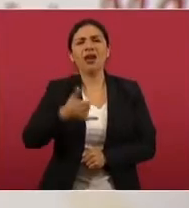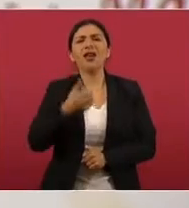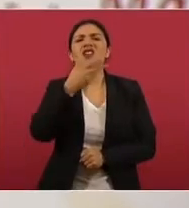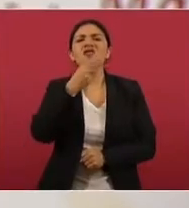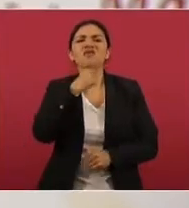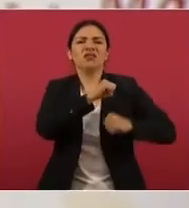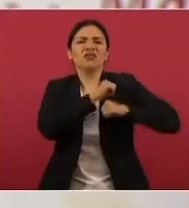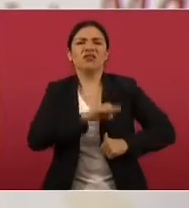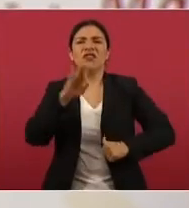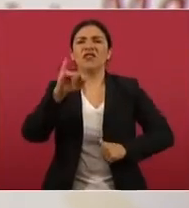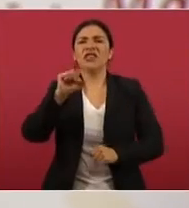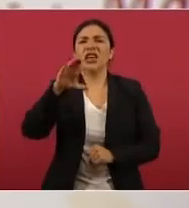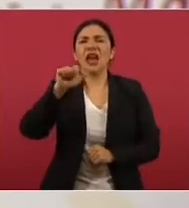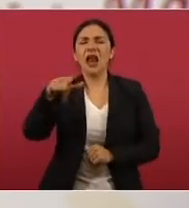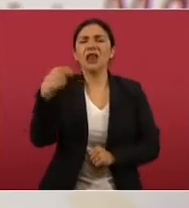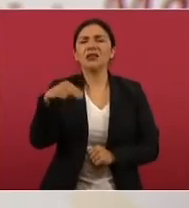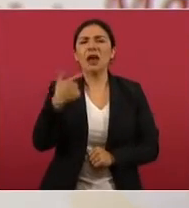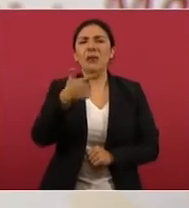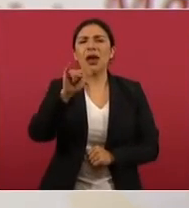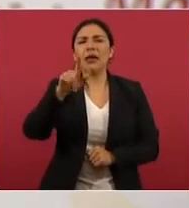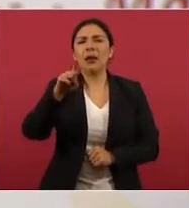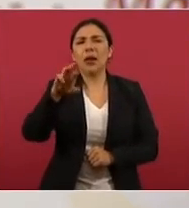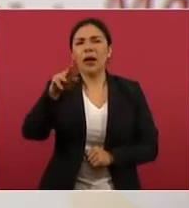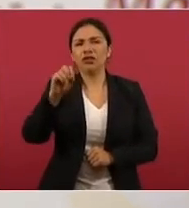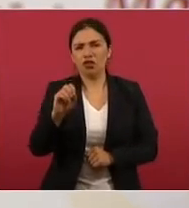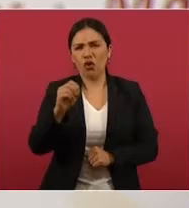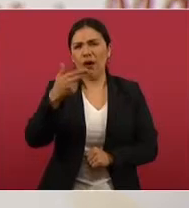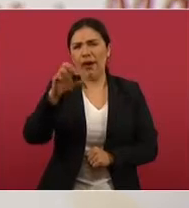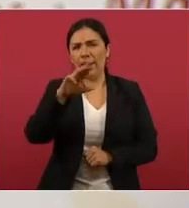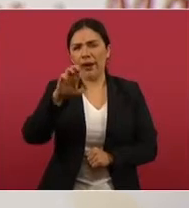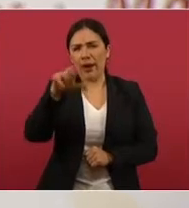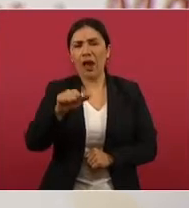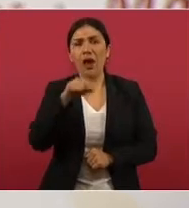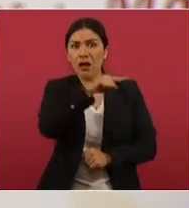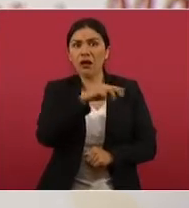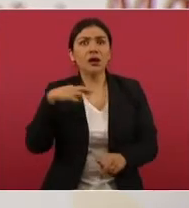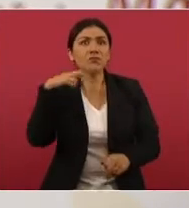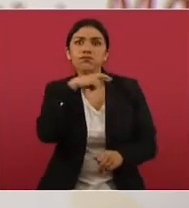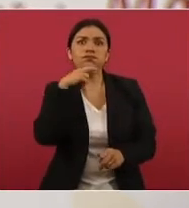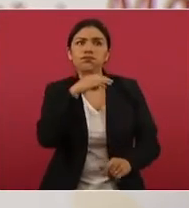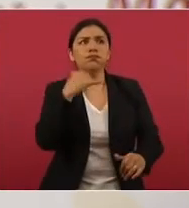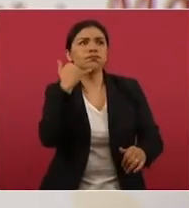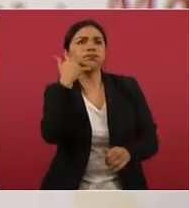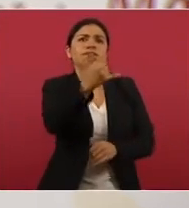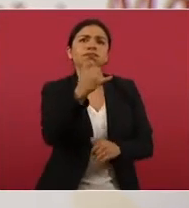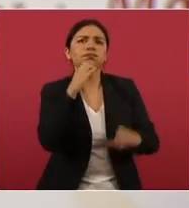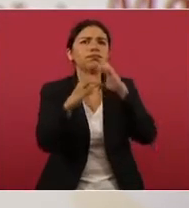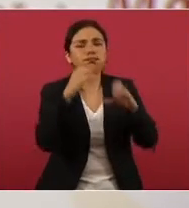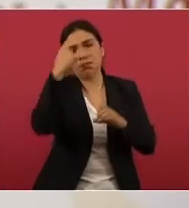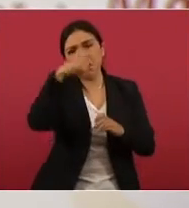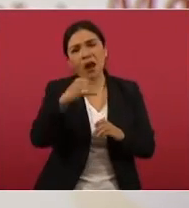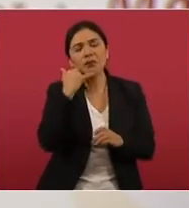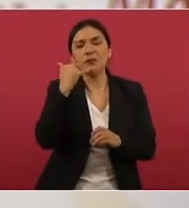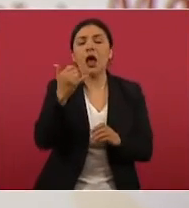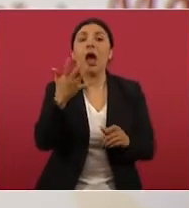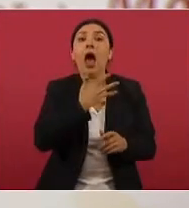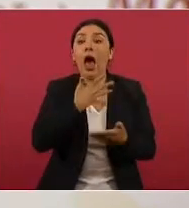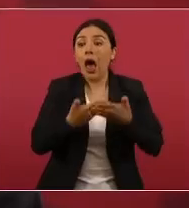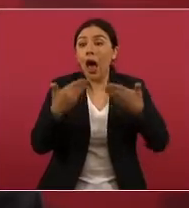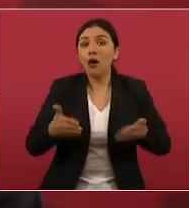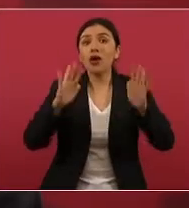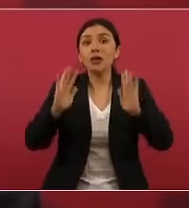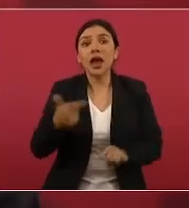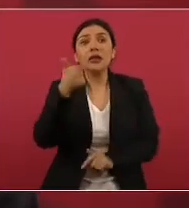Higuera, porque inmediatamente se comunicaron, hicieron diligencias y ya hay siete detenidos.